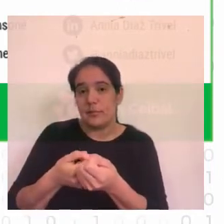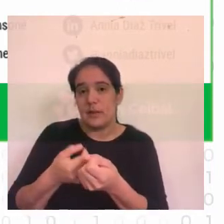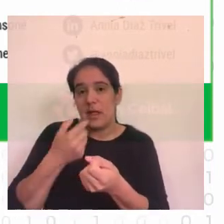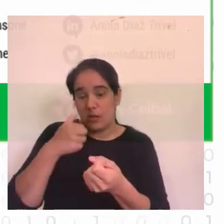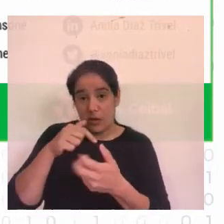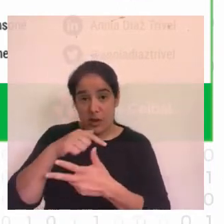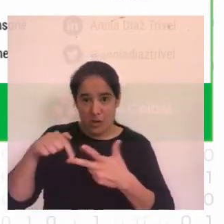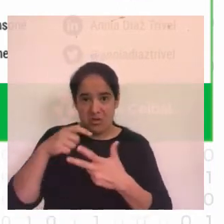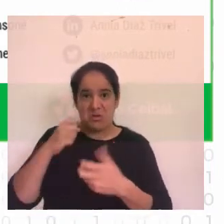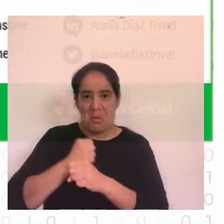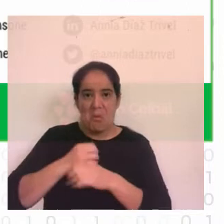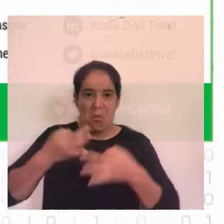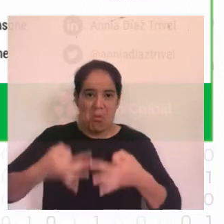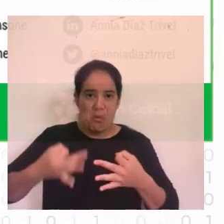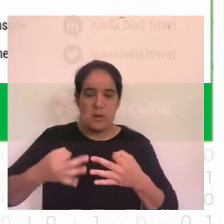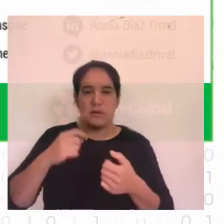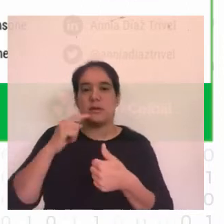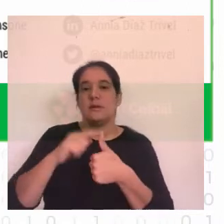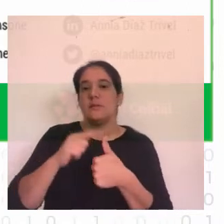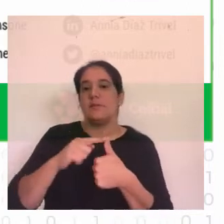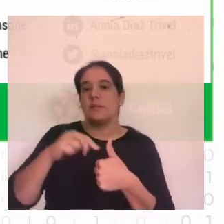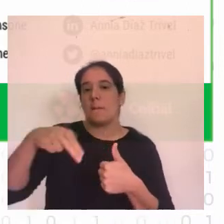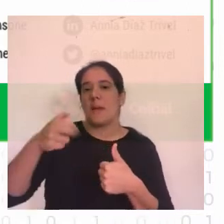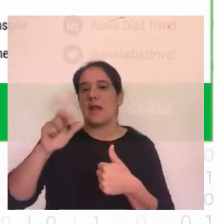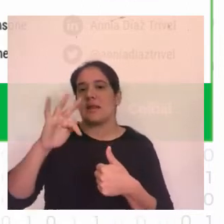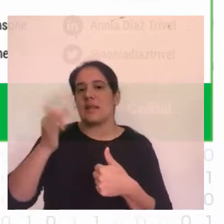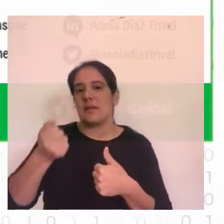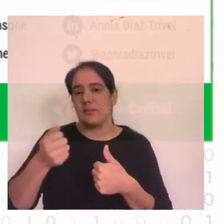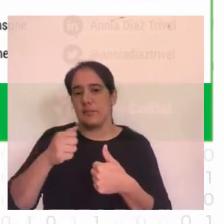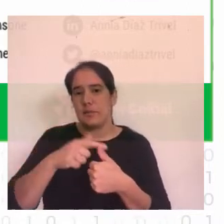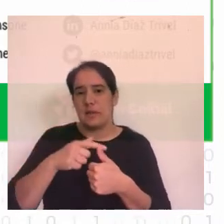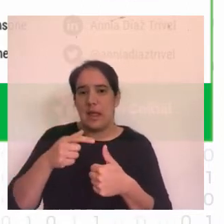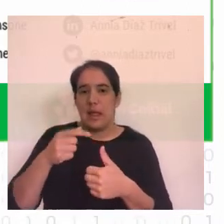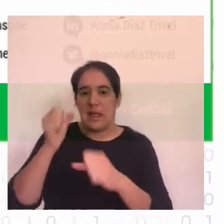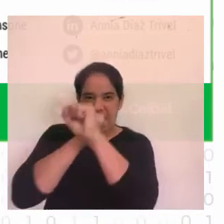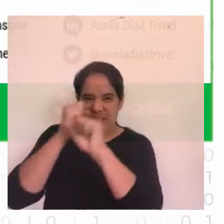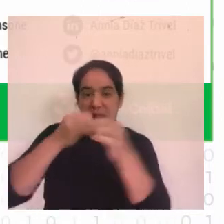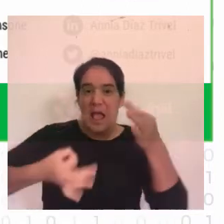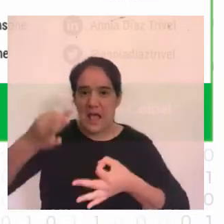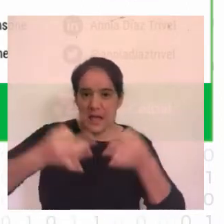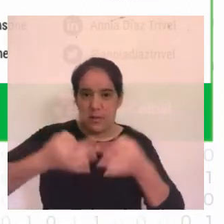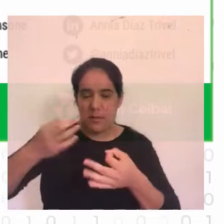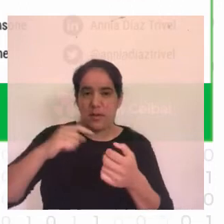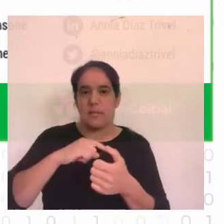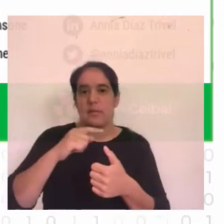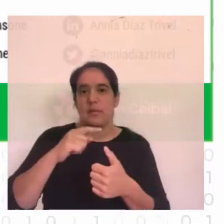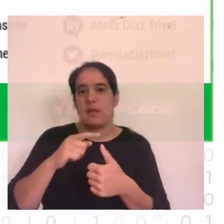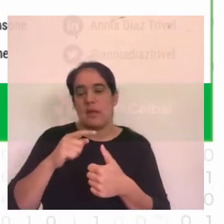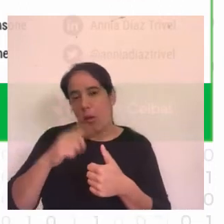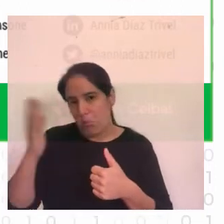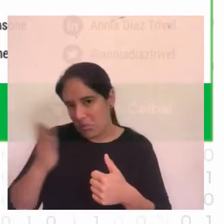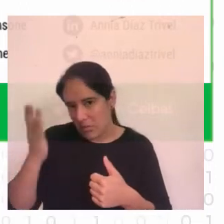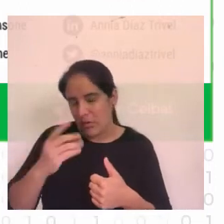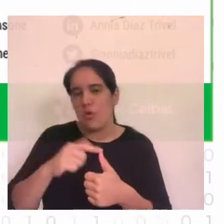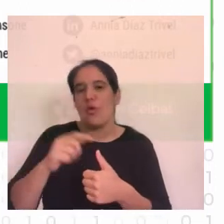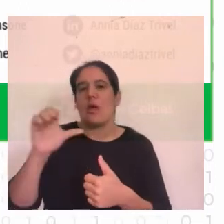bien está formado por Marta Jara ingeniera química con consultora emprendedora con una vasta experiencia